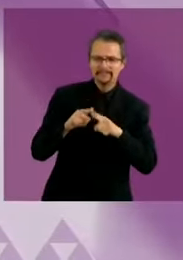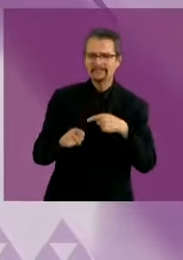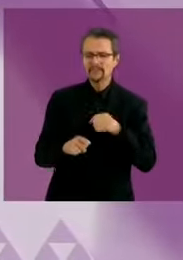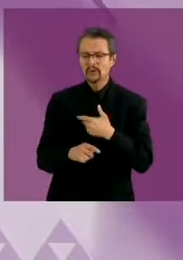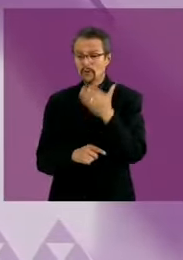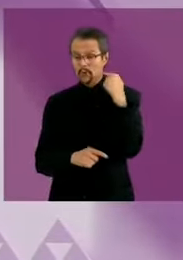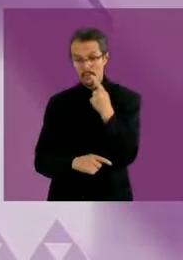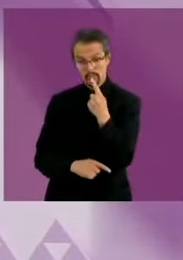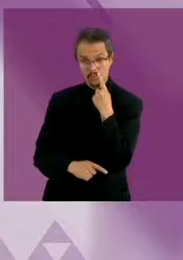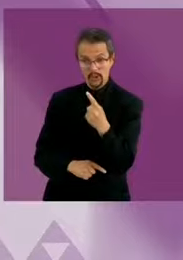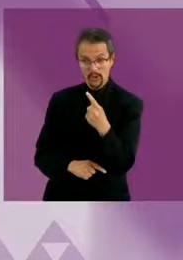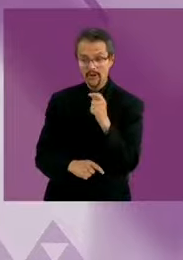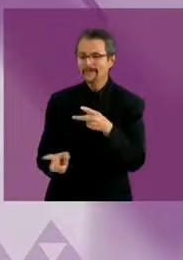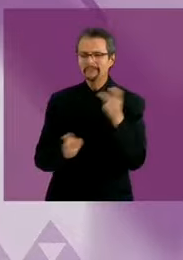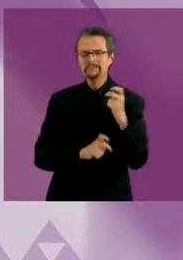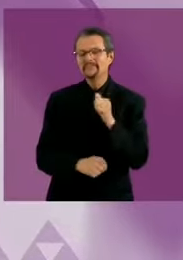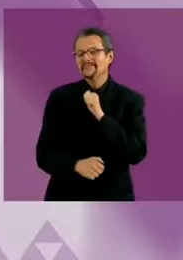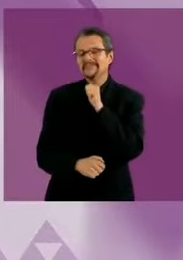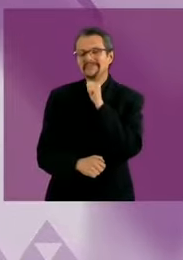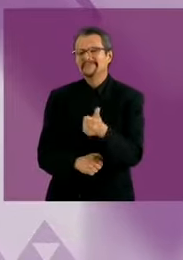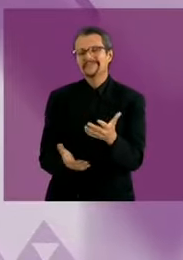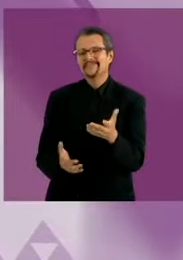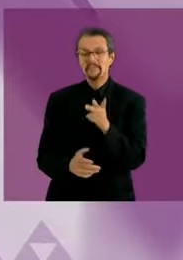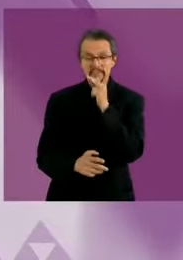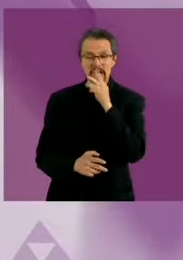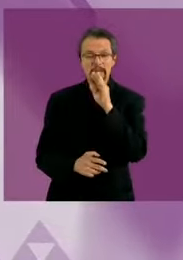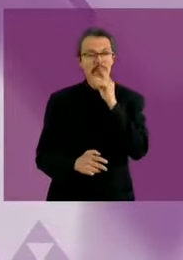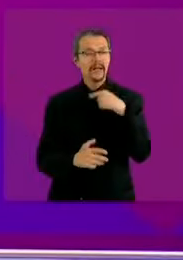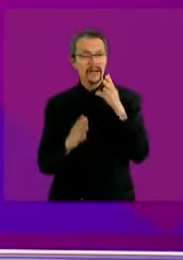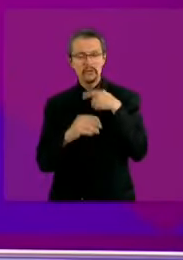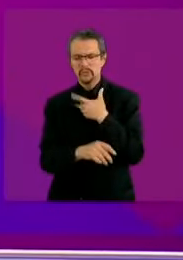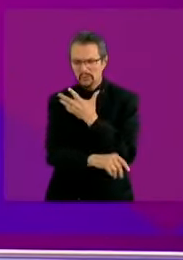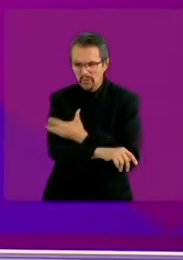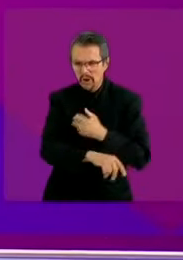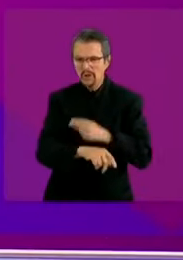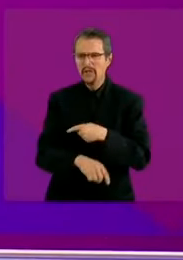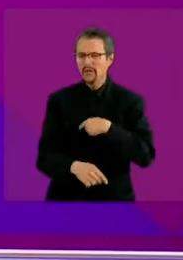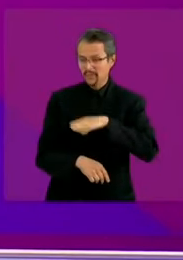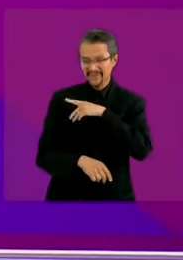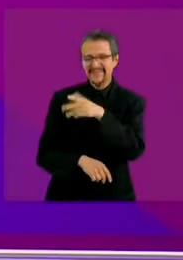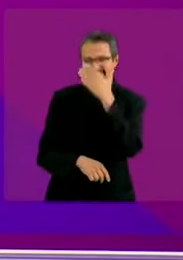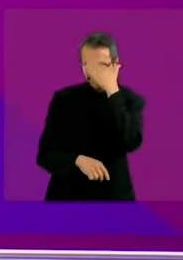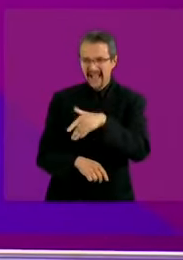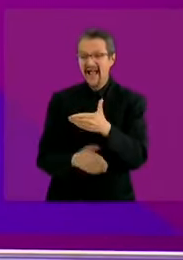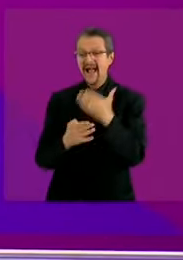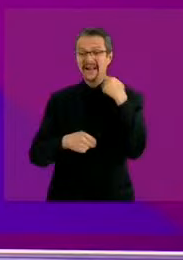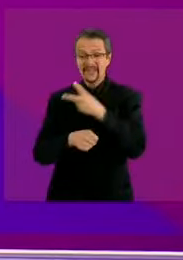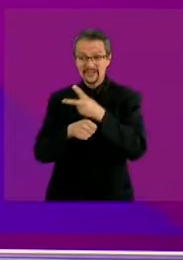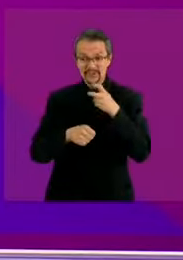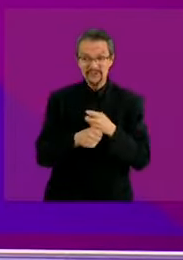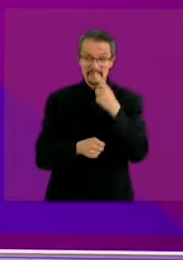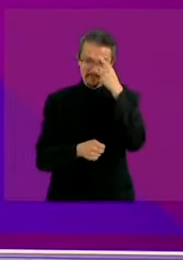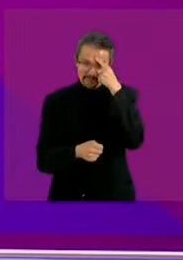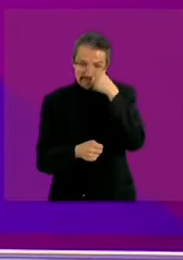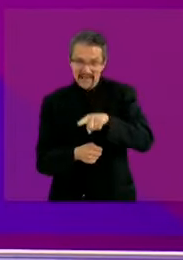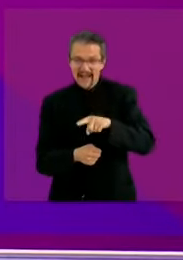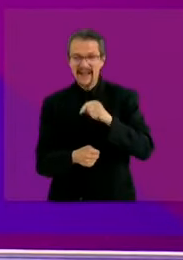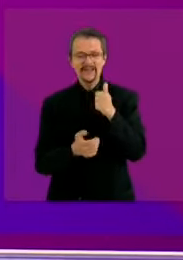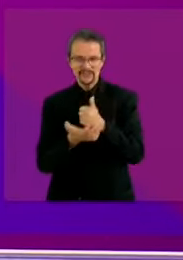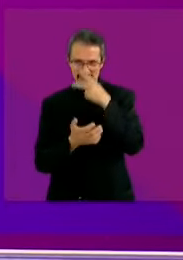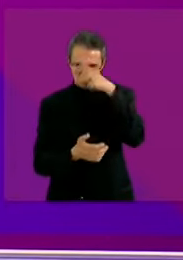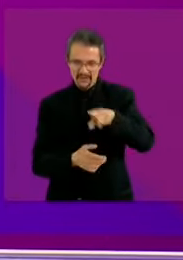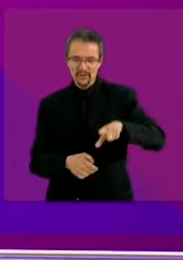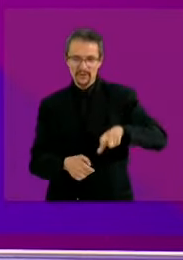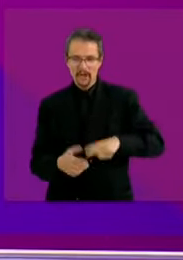mis padres el valor de la honradez. Y Claudia lo sabe. Claudia me quiso invitar a la City Manager de la Ciudad de México porque soy una mujer honesta que